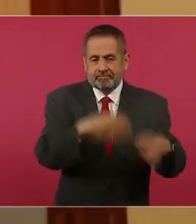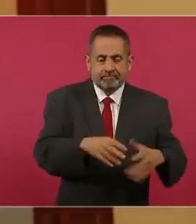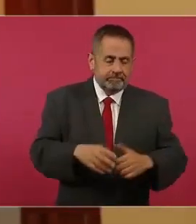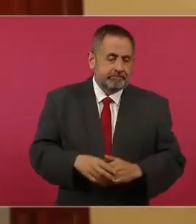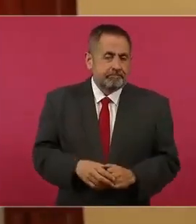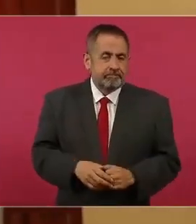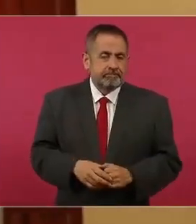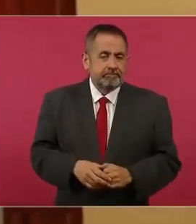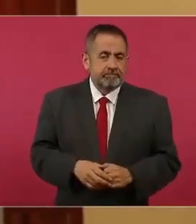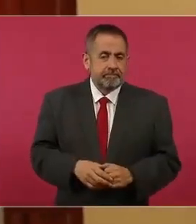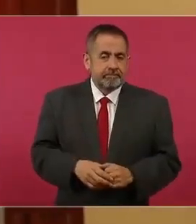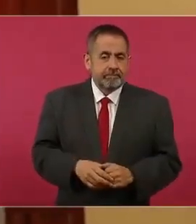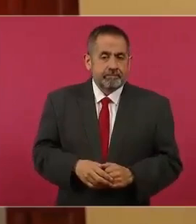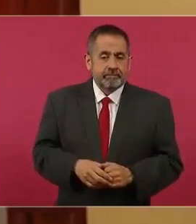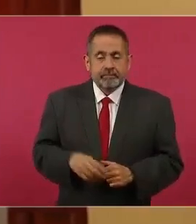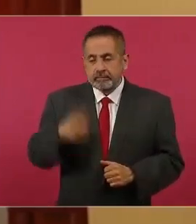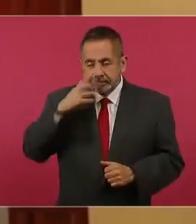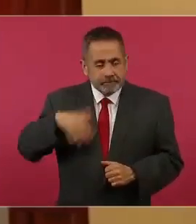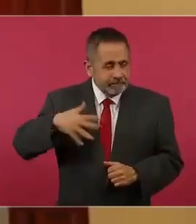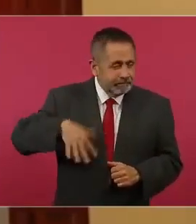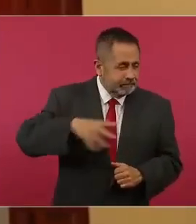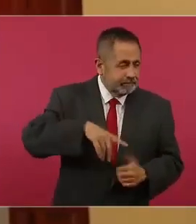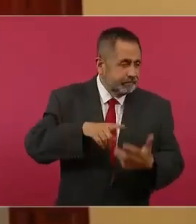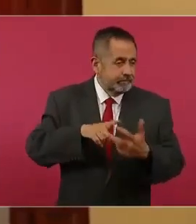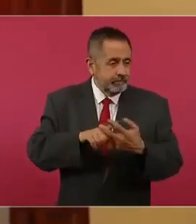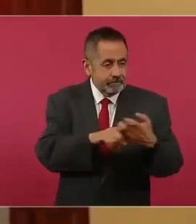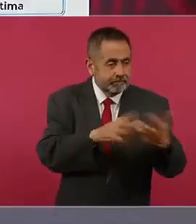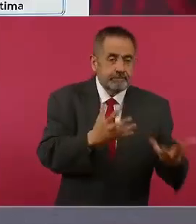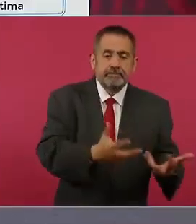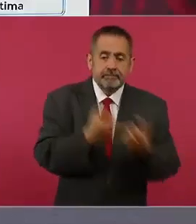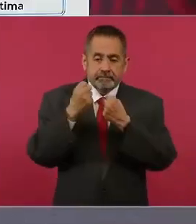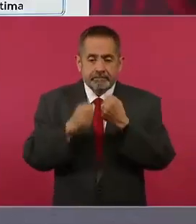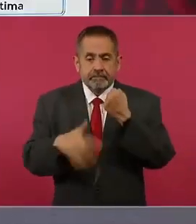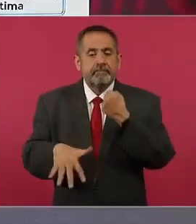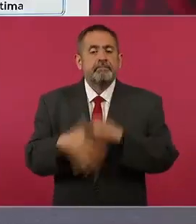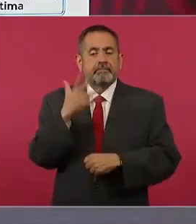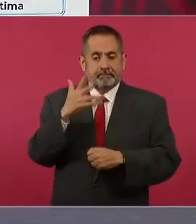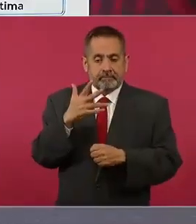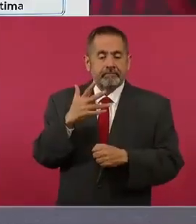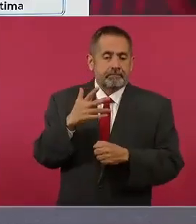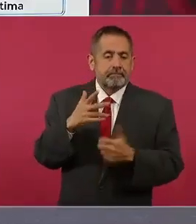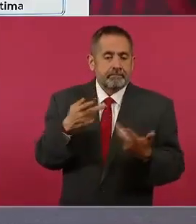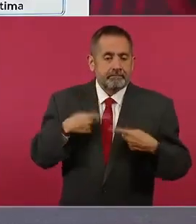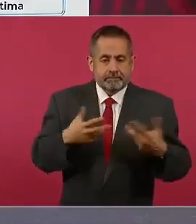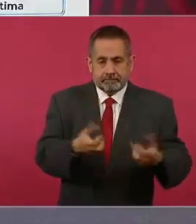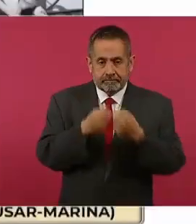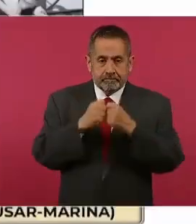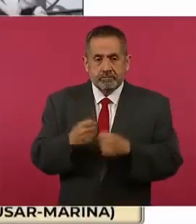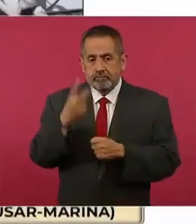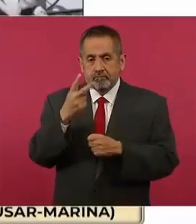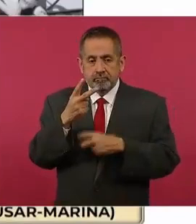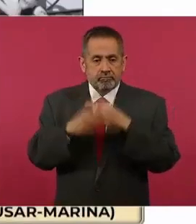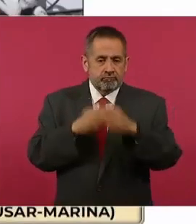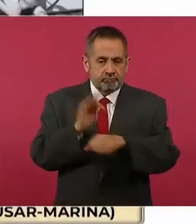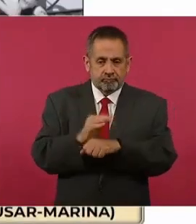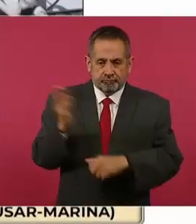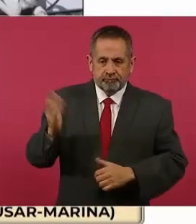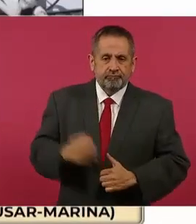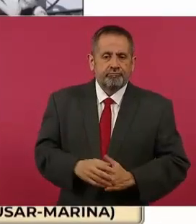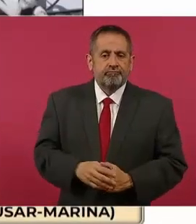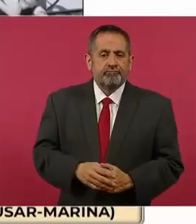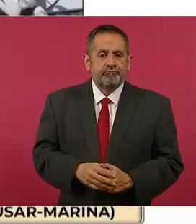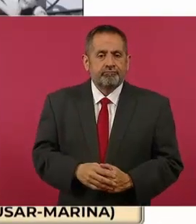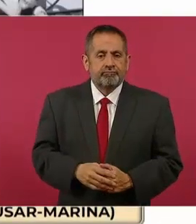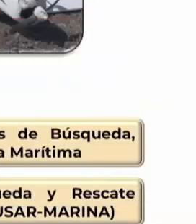Búsqueda y rescate. Hubo 52 operaciones, 15 rescates, 12 evacuaciones y una atención a un accidente